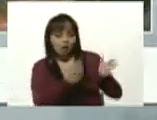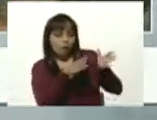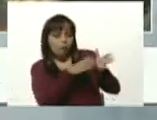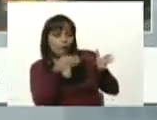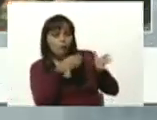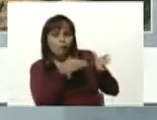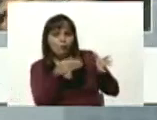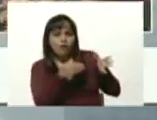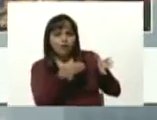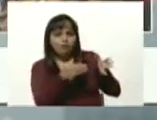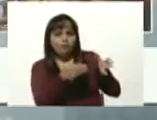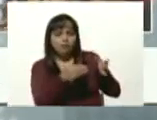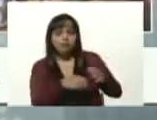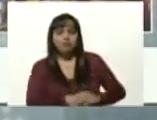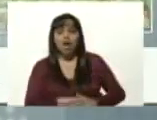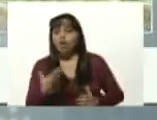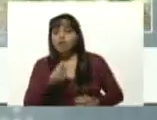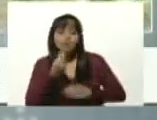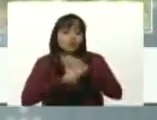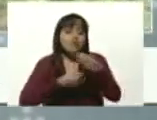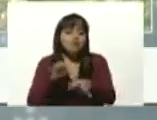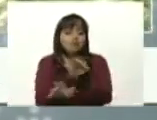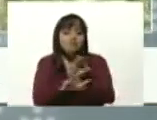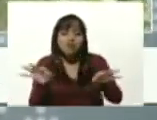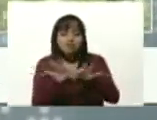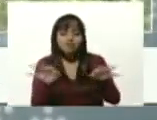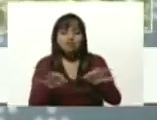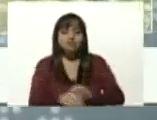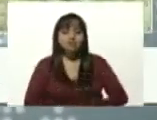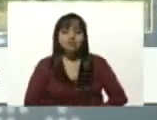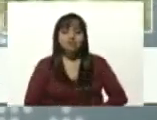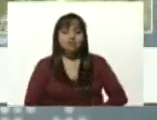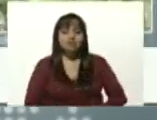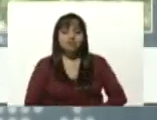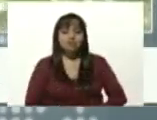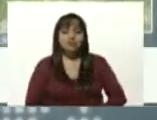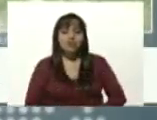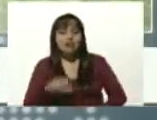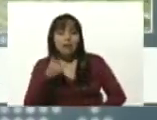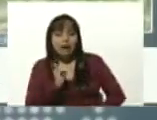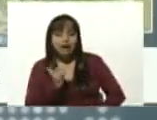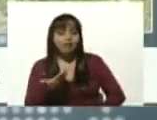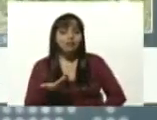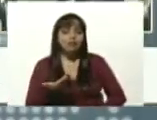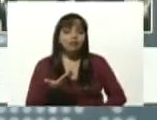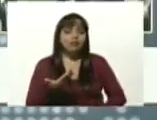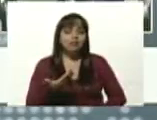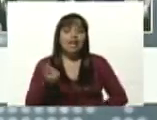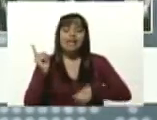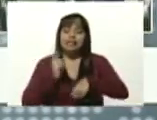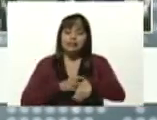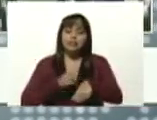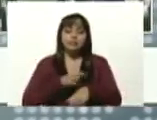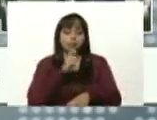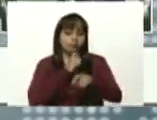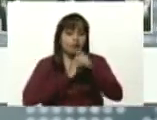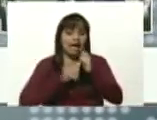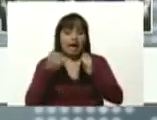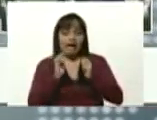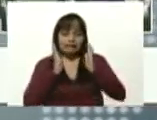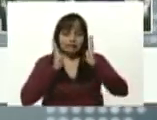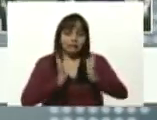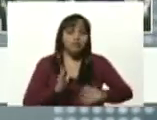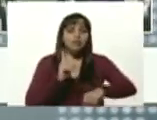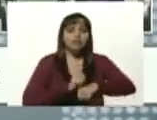no productivo. Y estamos en la encrucijada Hipólito Abreu. Estamos en la